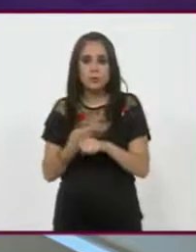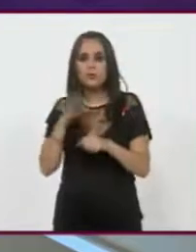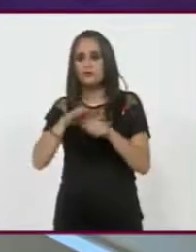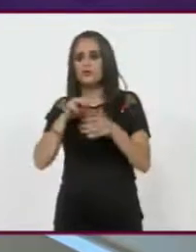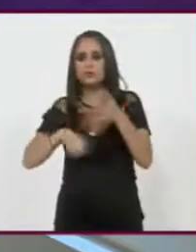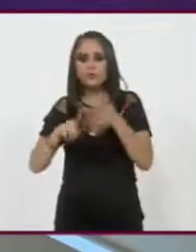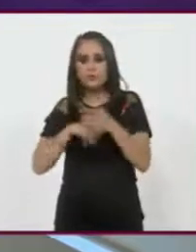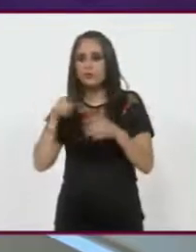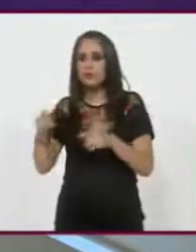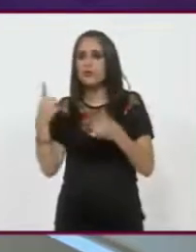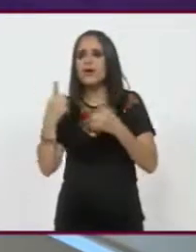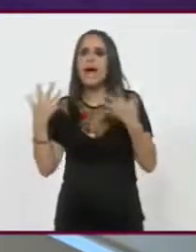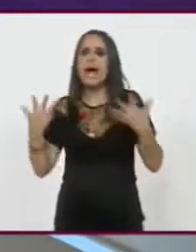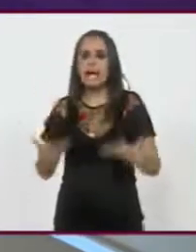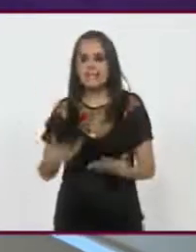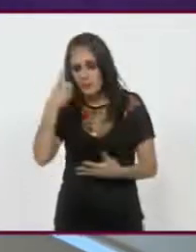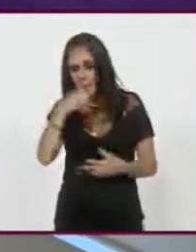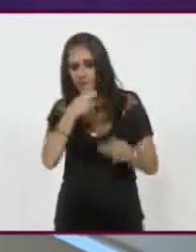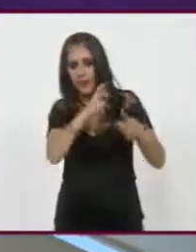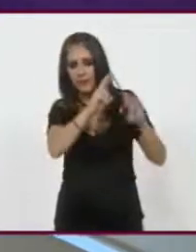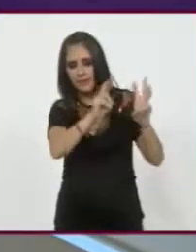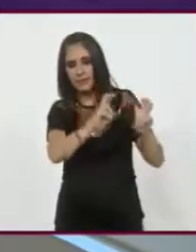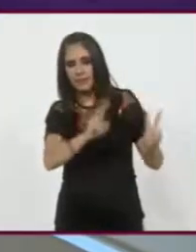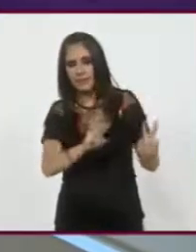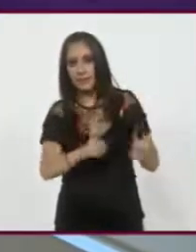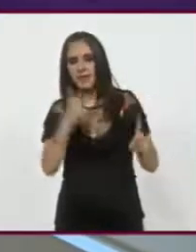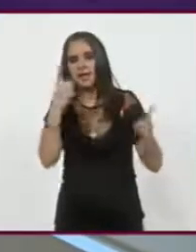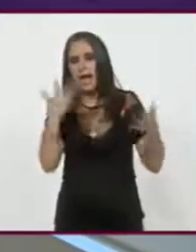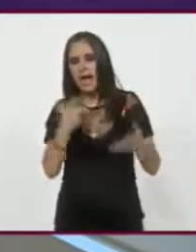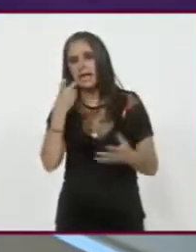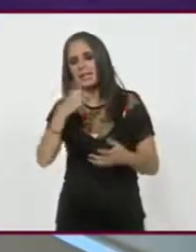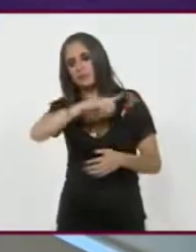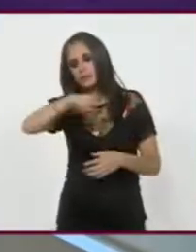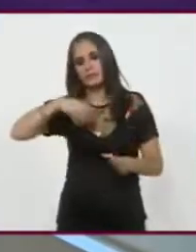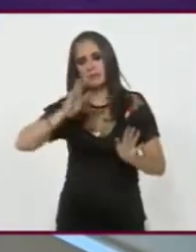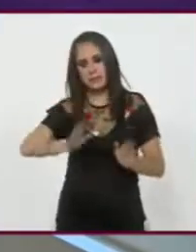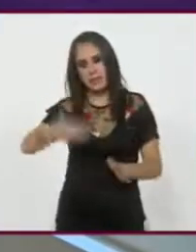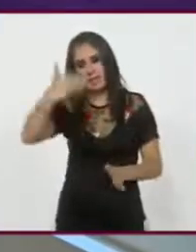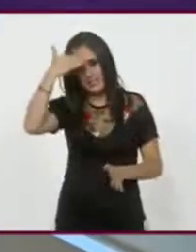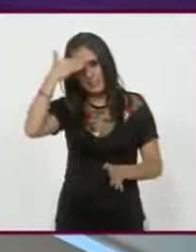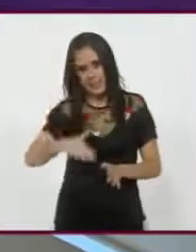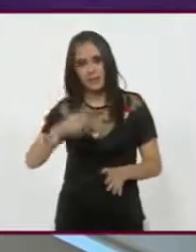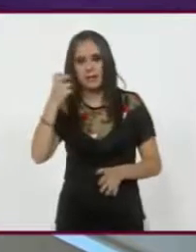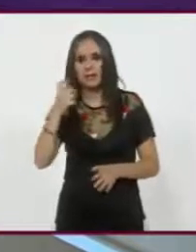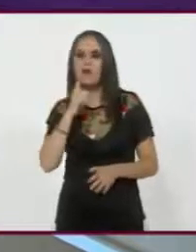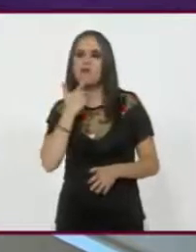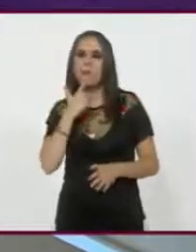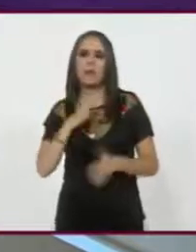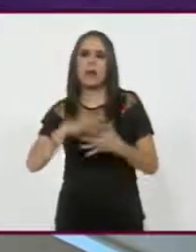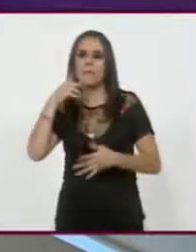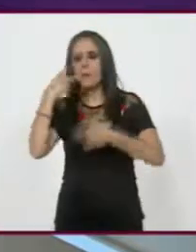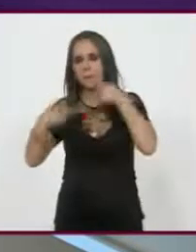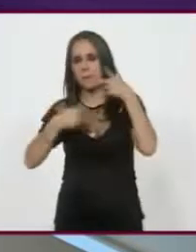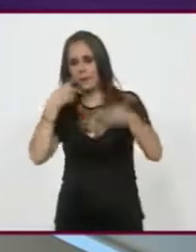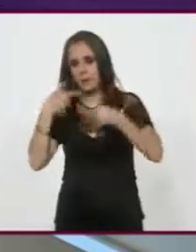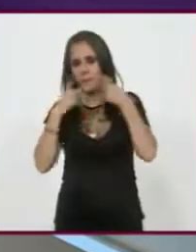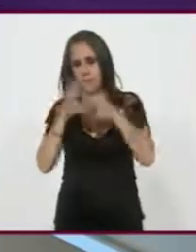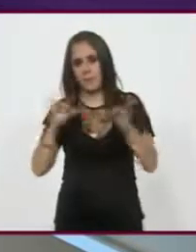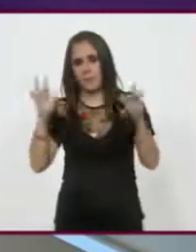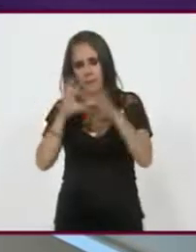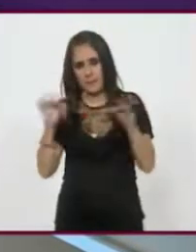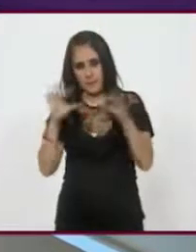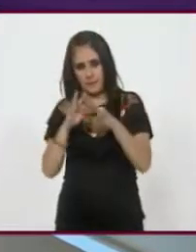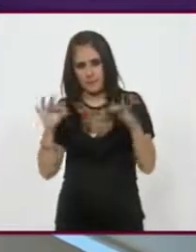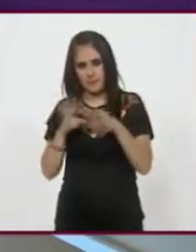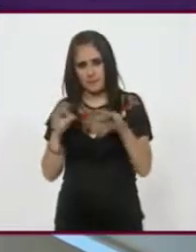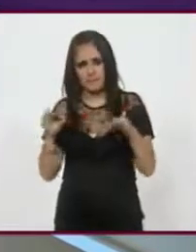Electo. ¿No? Y yo creo que esta, pues ya en una, sabemos que buena parte de esos López Obradoristas están aquí. Sí. O ese